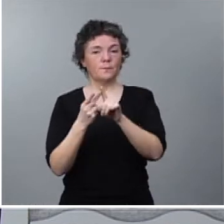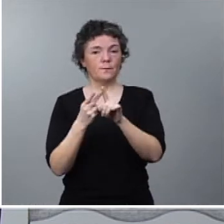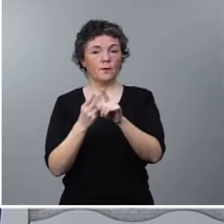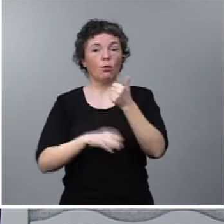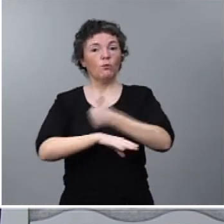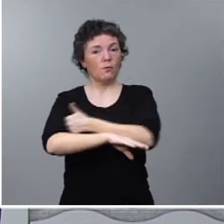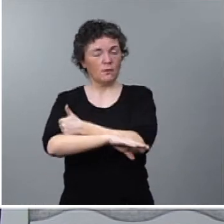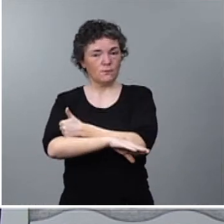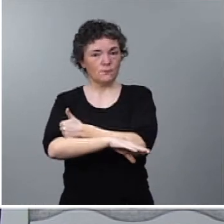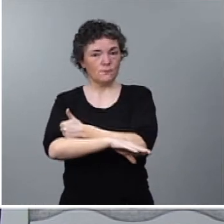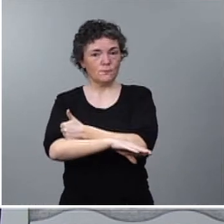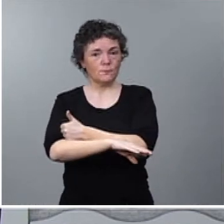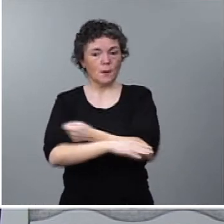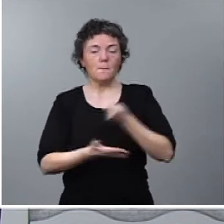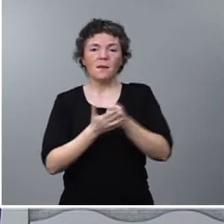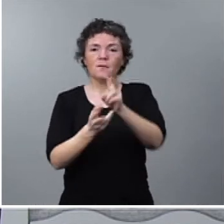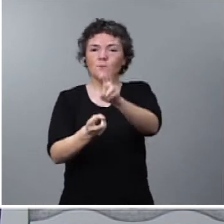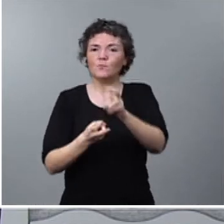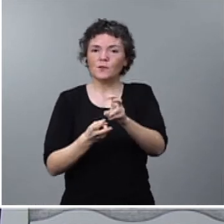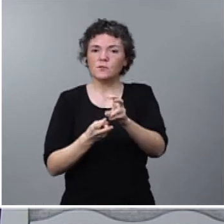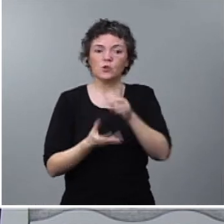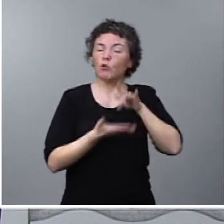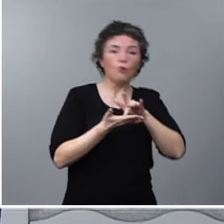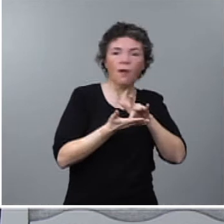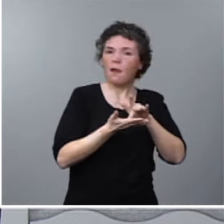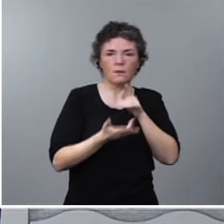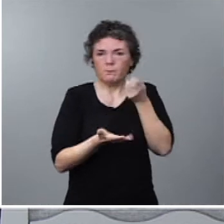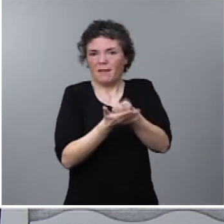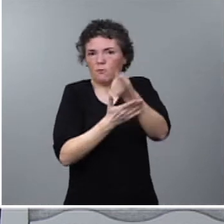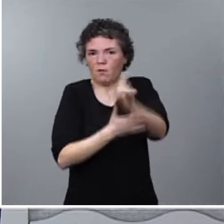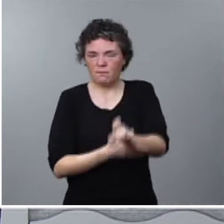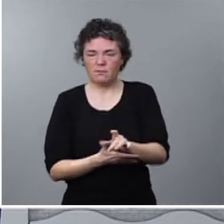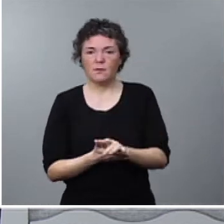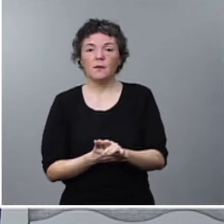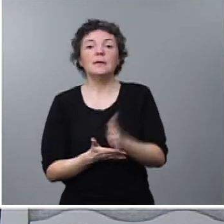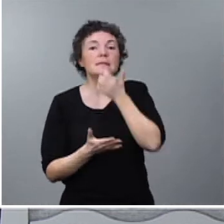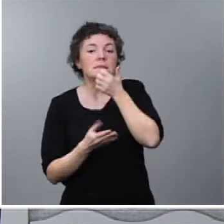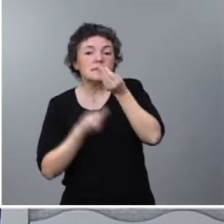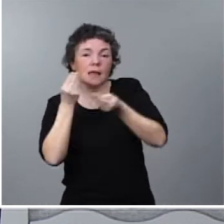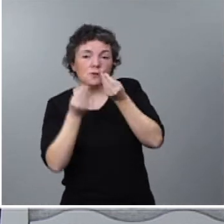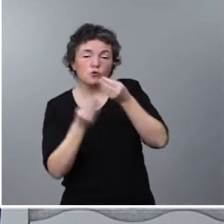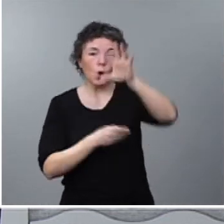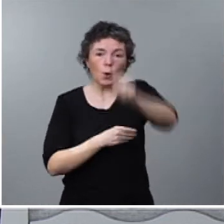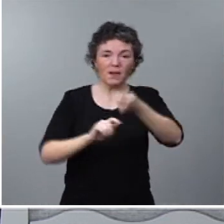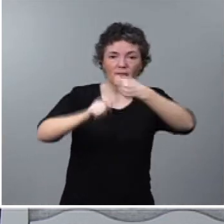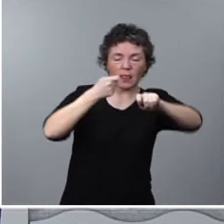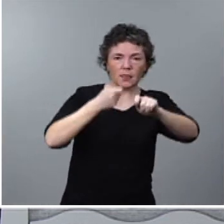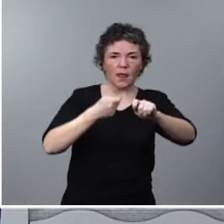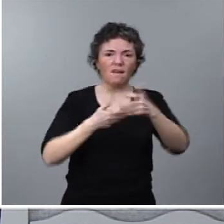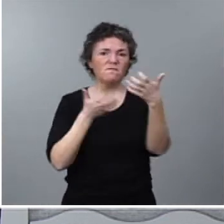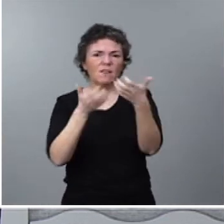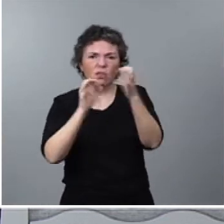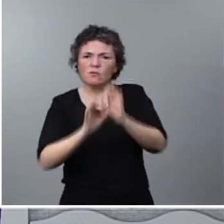no tengan que pagar impuestos cuando no le corresponde. Es decir, cuando se ha realizado una compraventa que no ha generado beneficios,